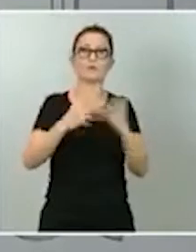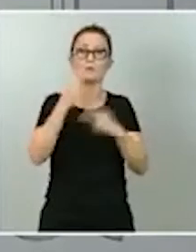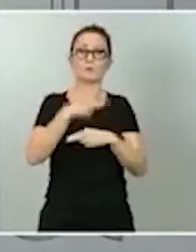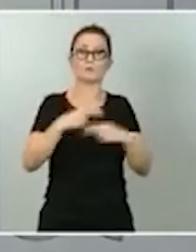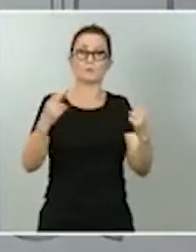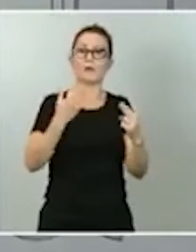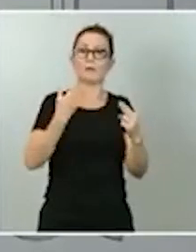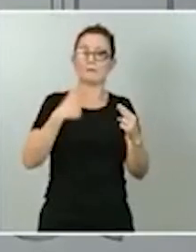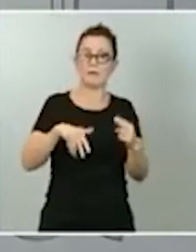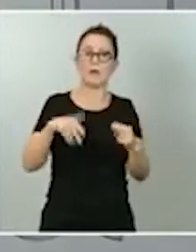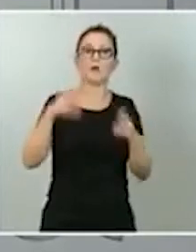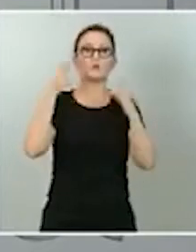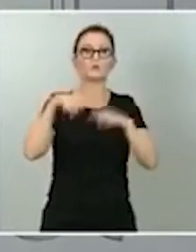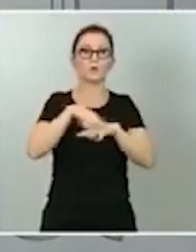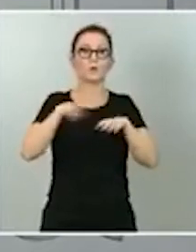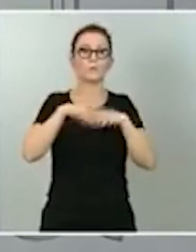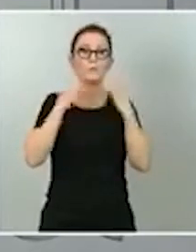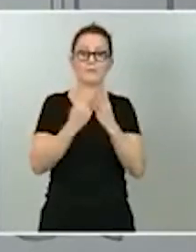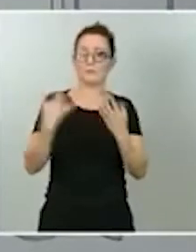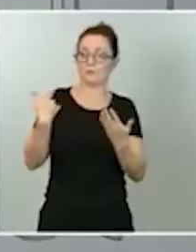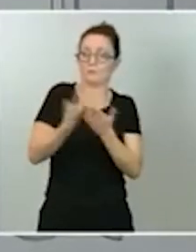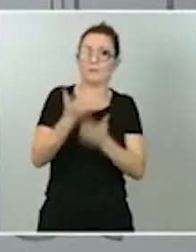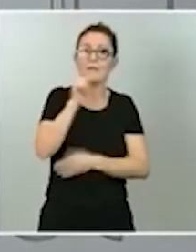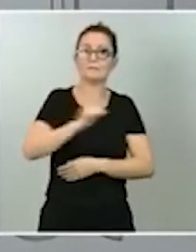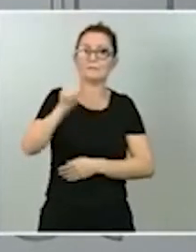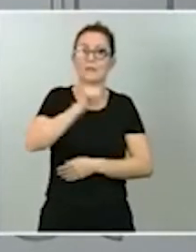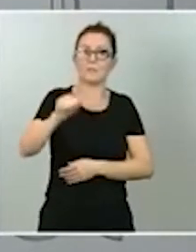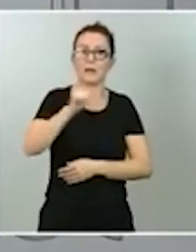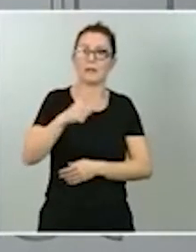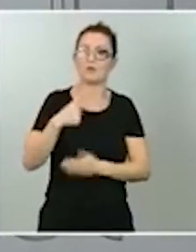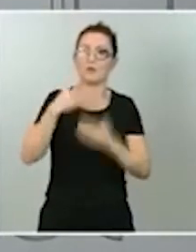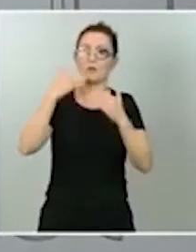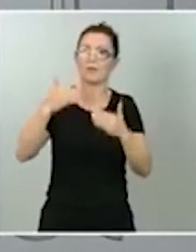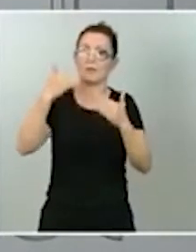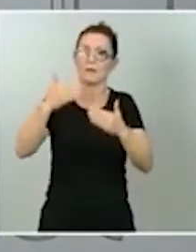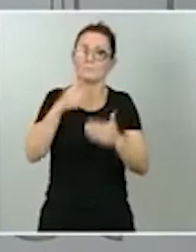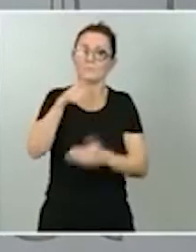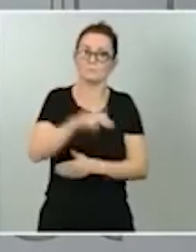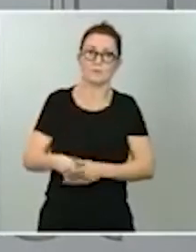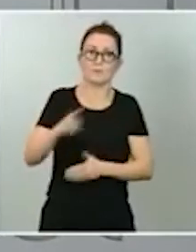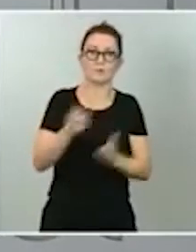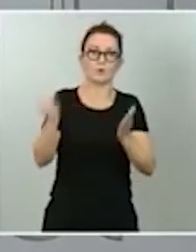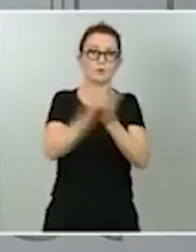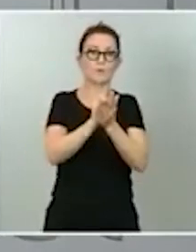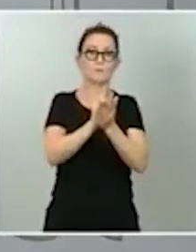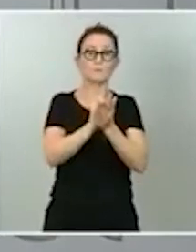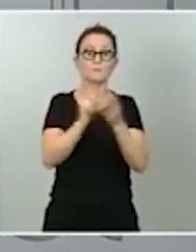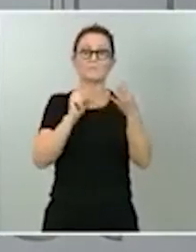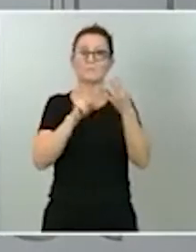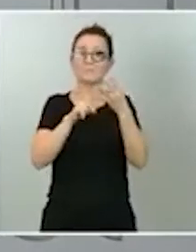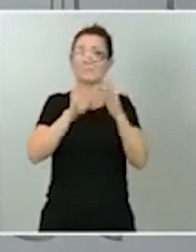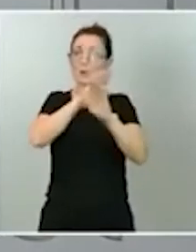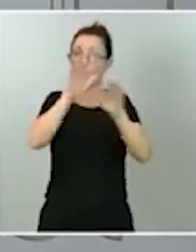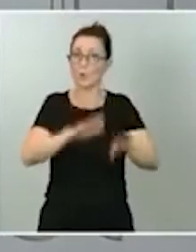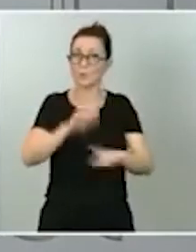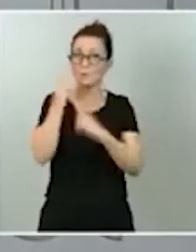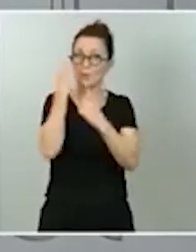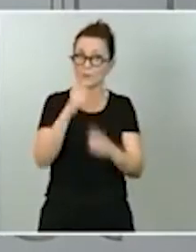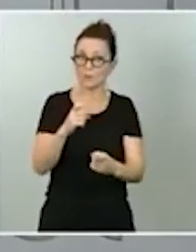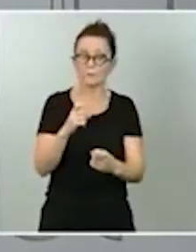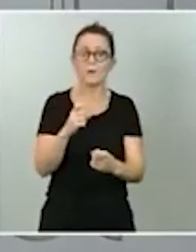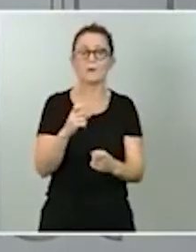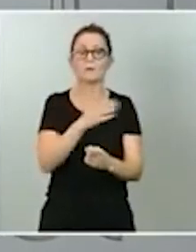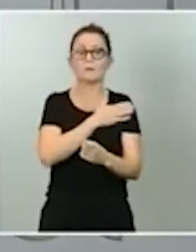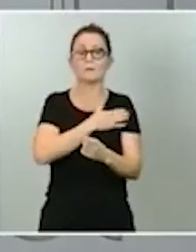Consejo de Ministros en las últimas semanas. Y en relación con la última pregunta decirle que el Gobierno siempre, en cada